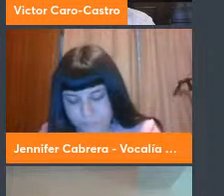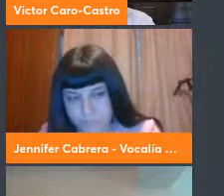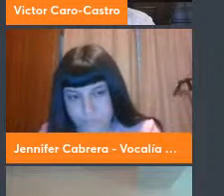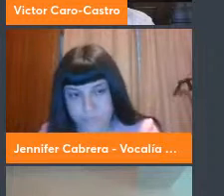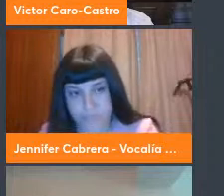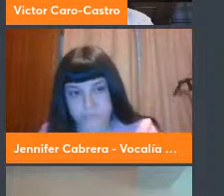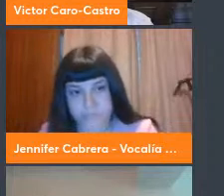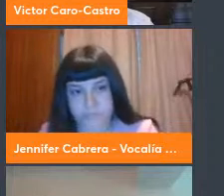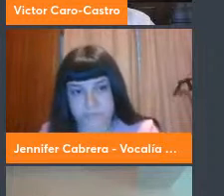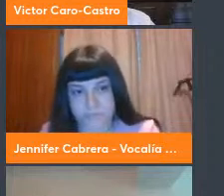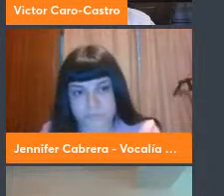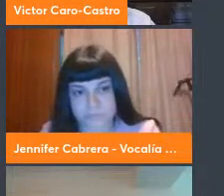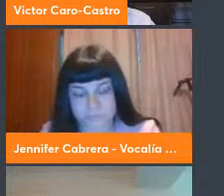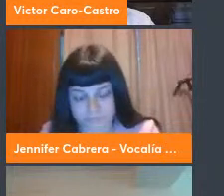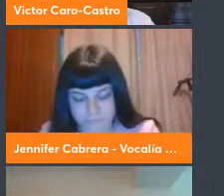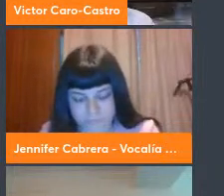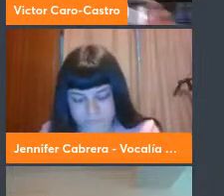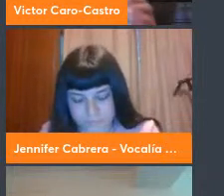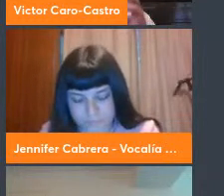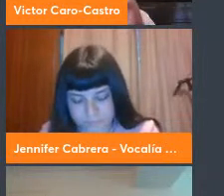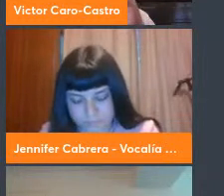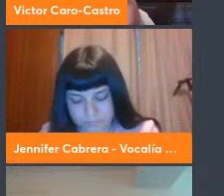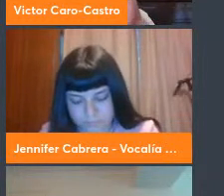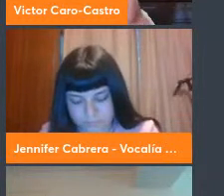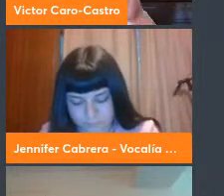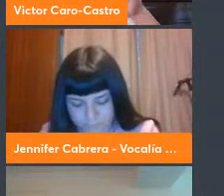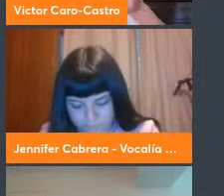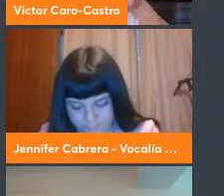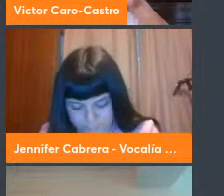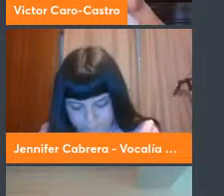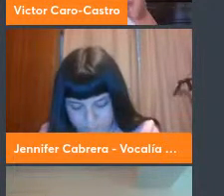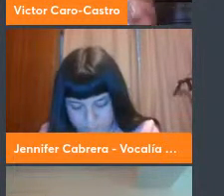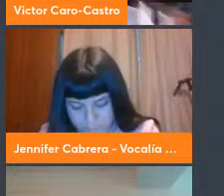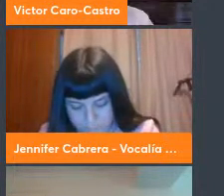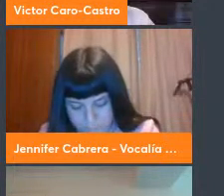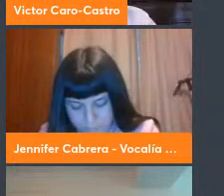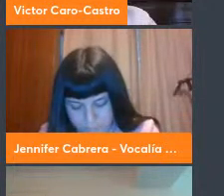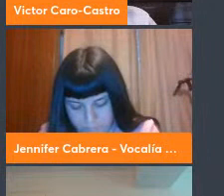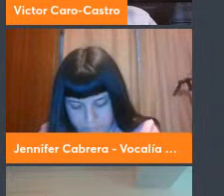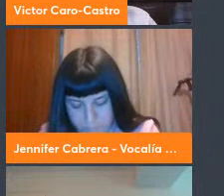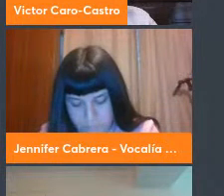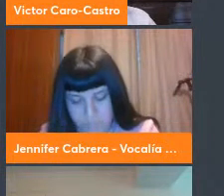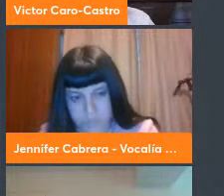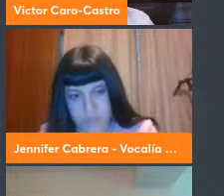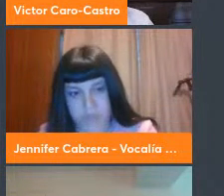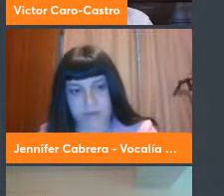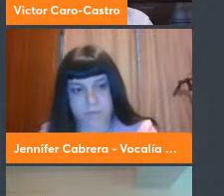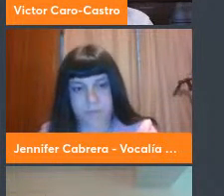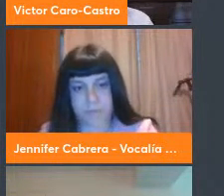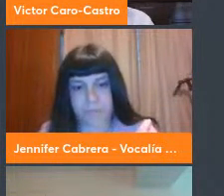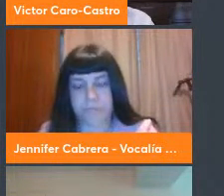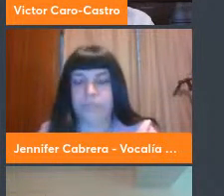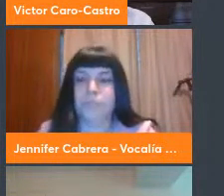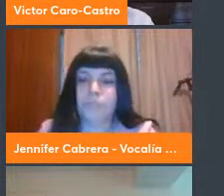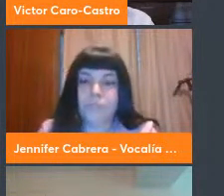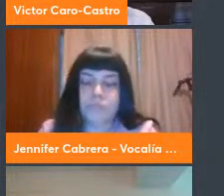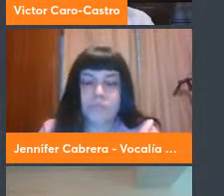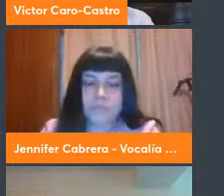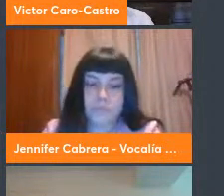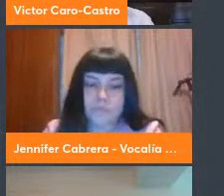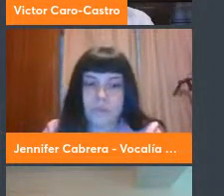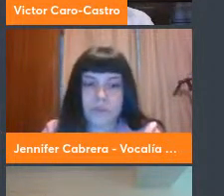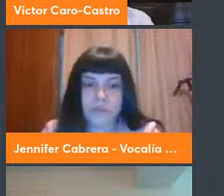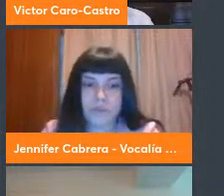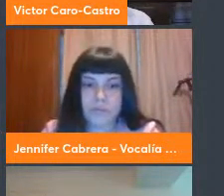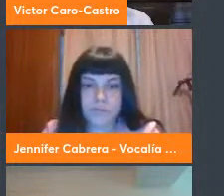3 años con empresas con sociedad civil con academia con los países para llegar en conjunto a definir cuáles